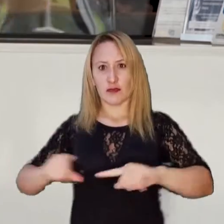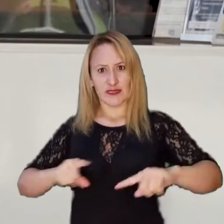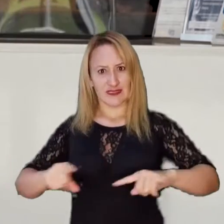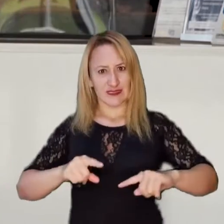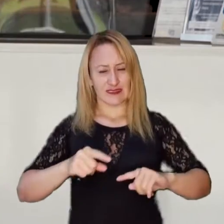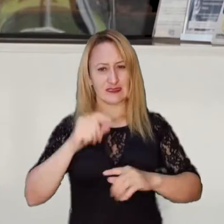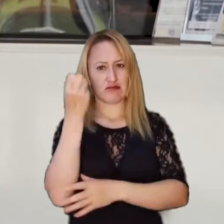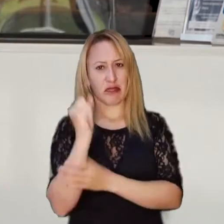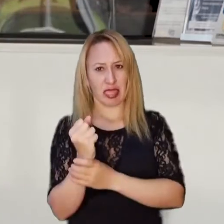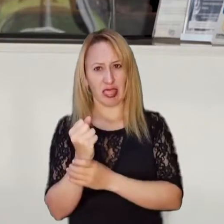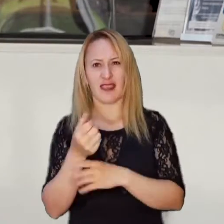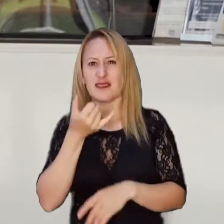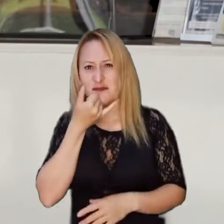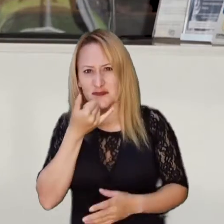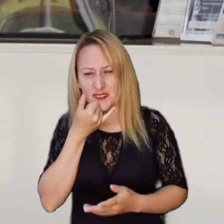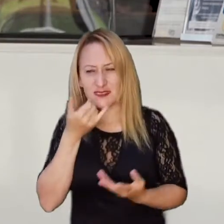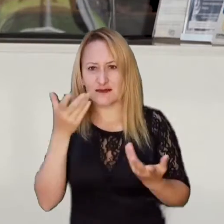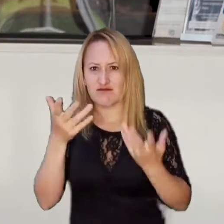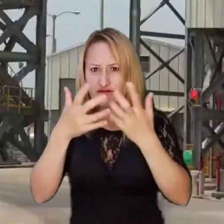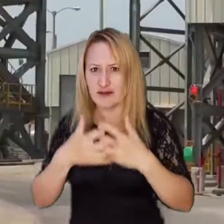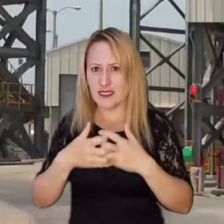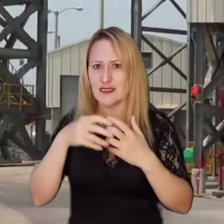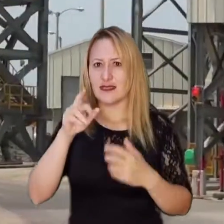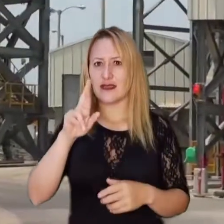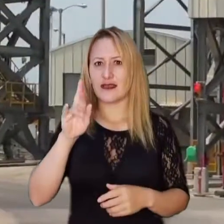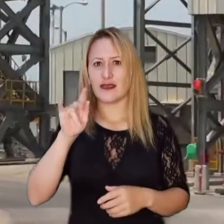¿Qué está pasando con las refinerías en el país?